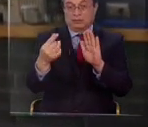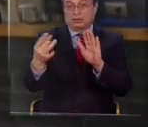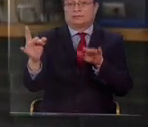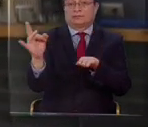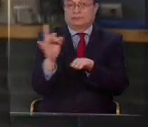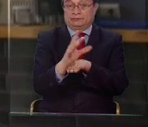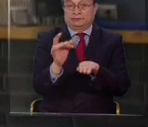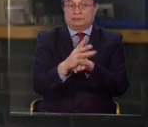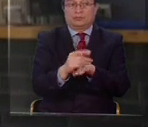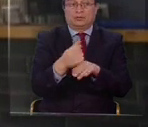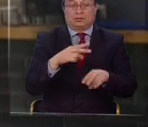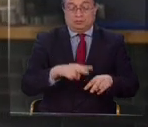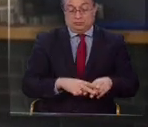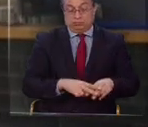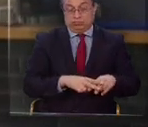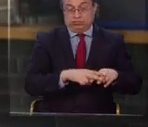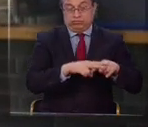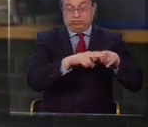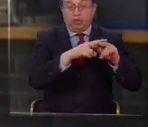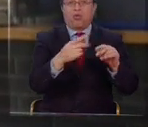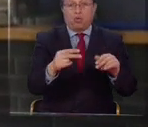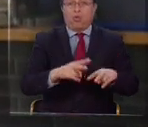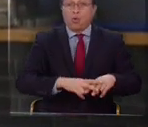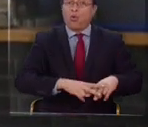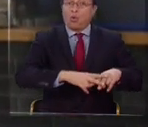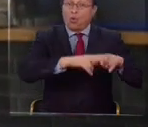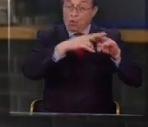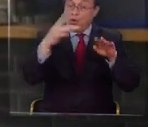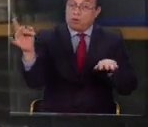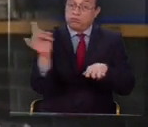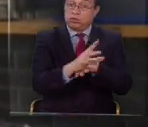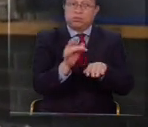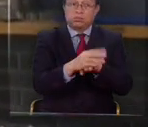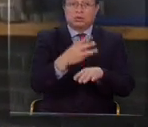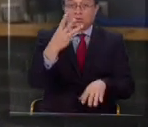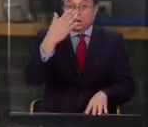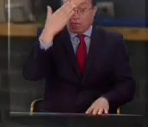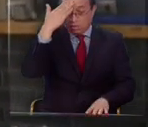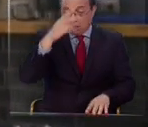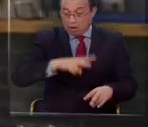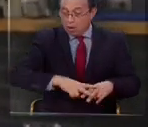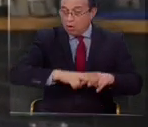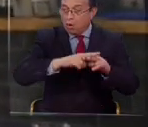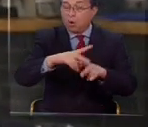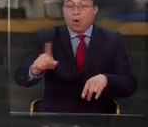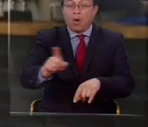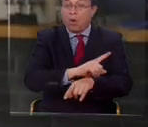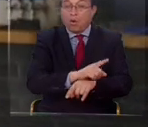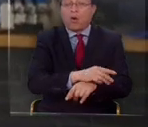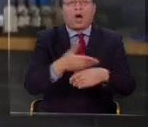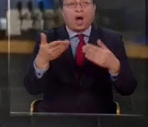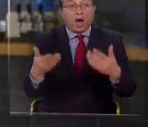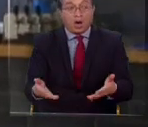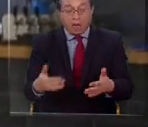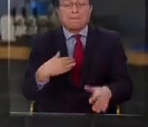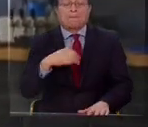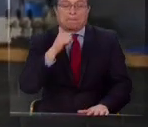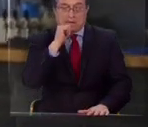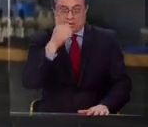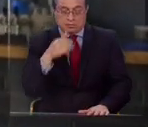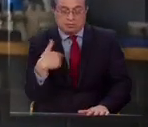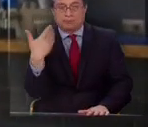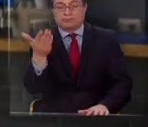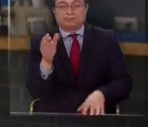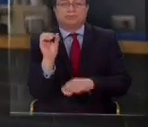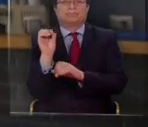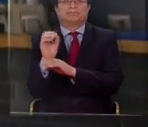y hemos juntado bastante plata en los primeros tres días y ahora vamos a ir mañana a